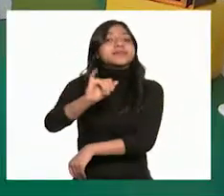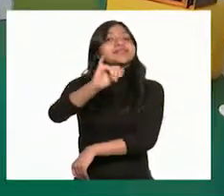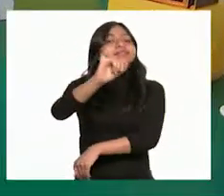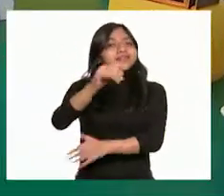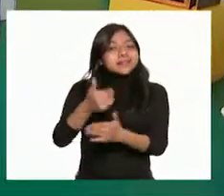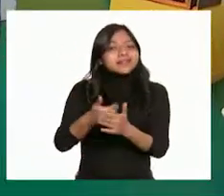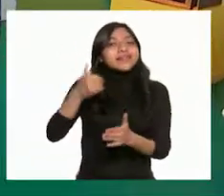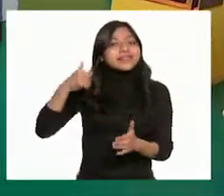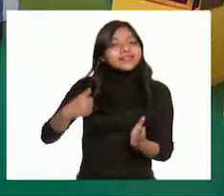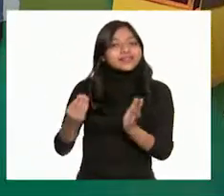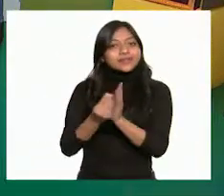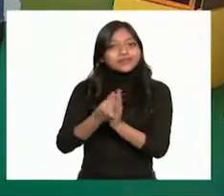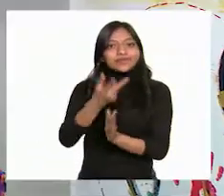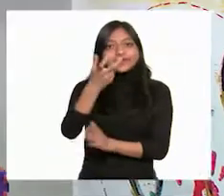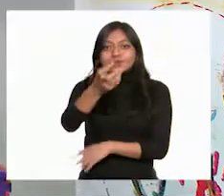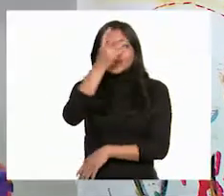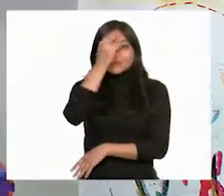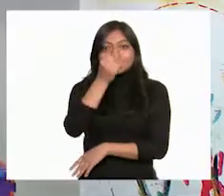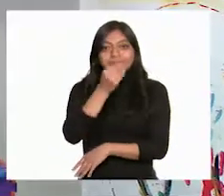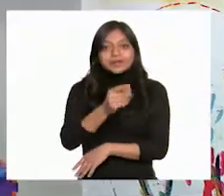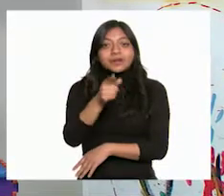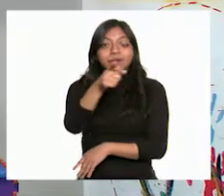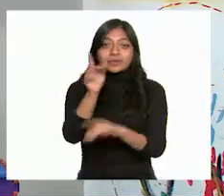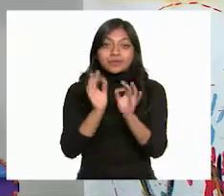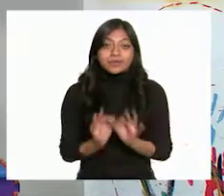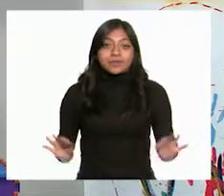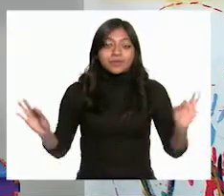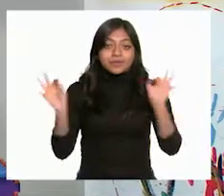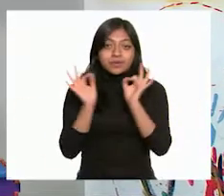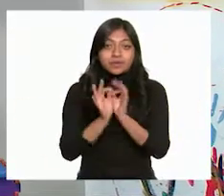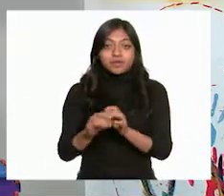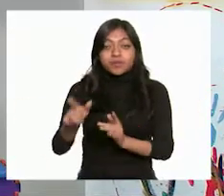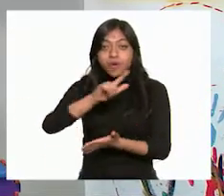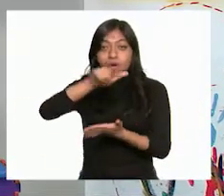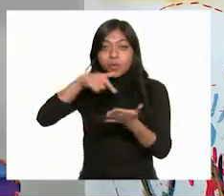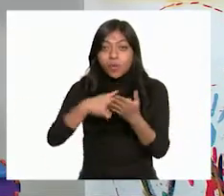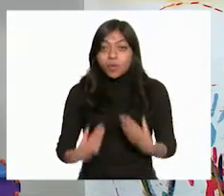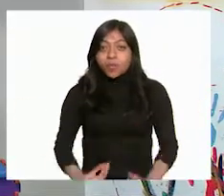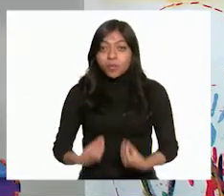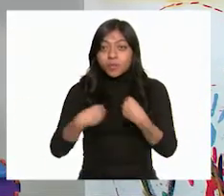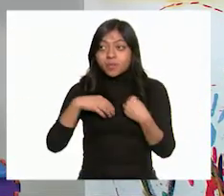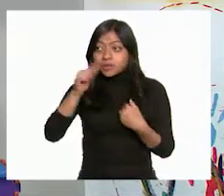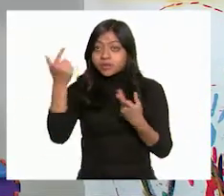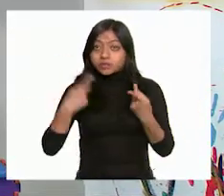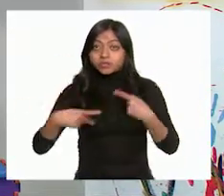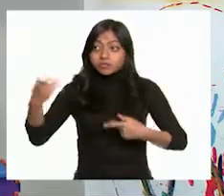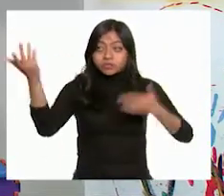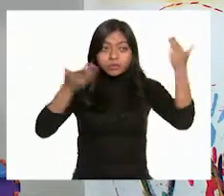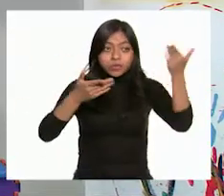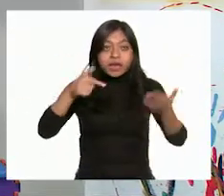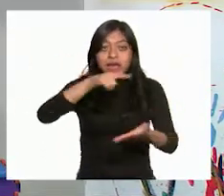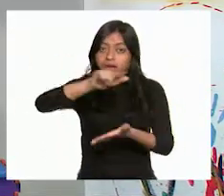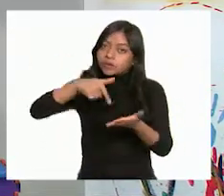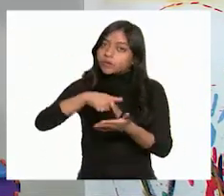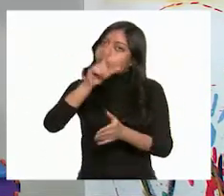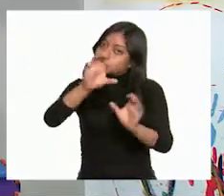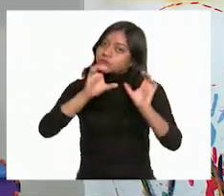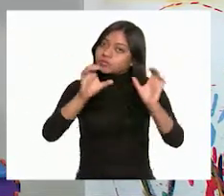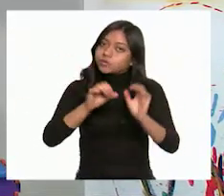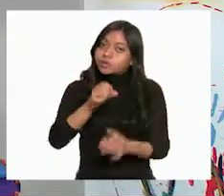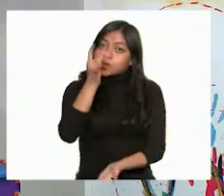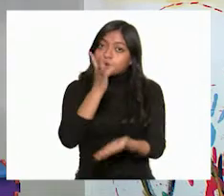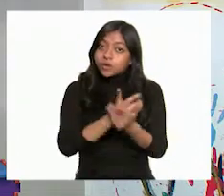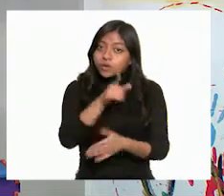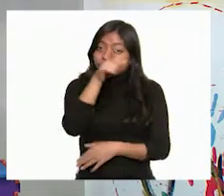aprendimos la clase anterior, maestra. Es importante respetar los espacios que compartimos con otras personas, pero esto no solo es la